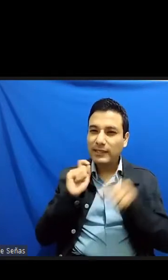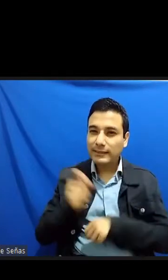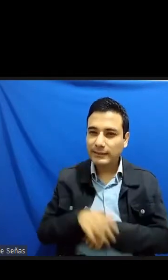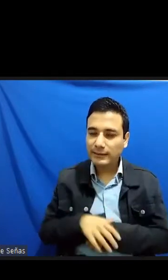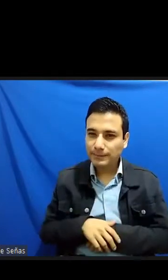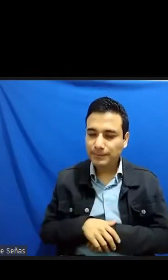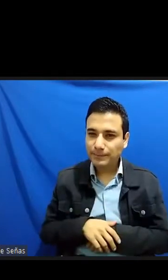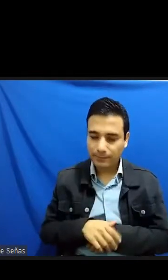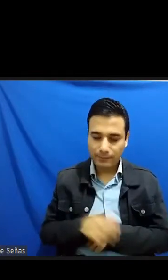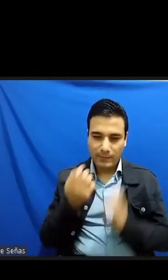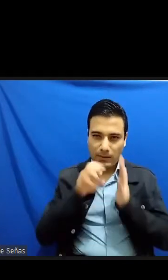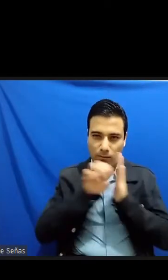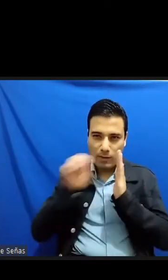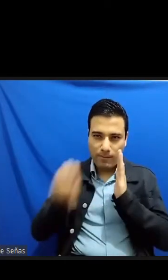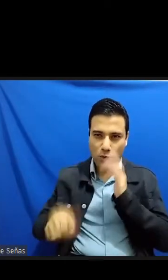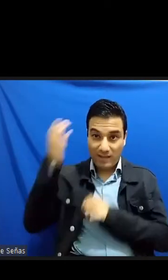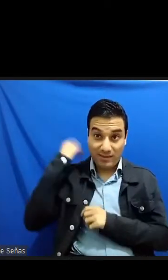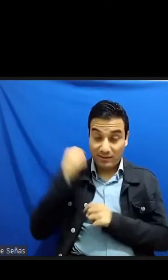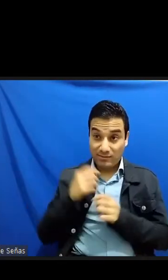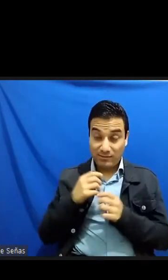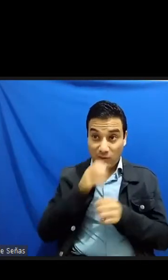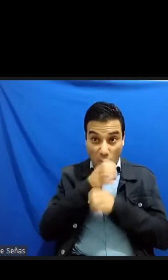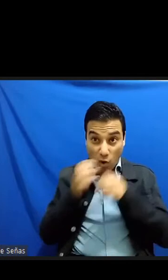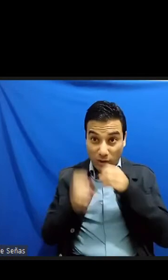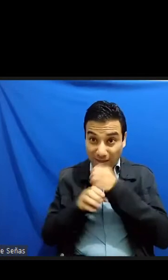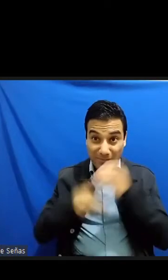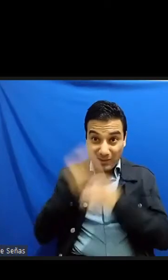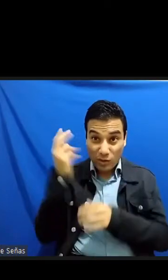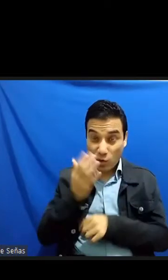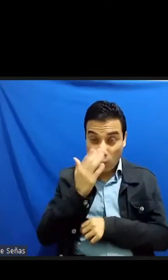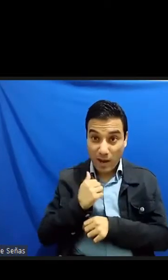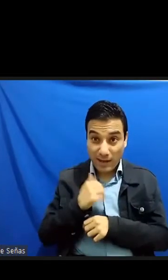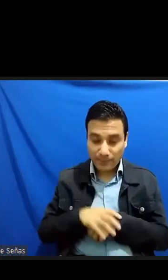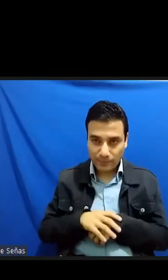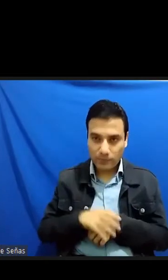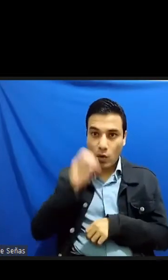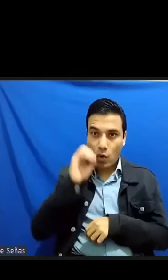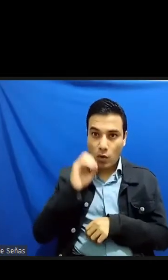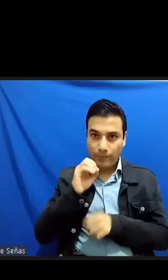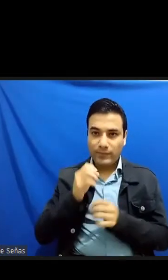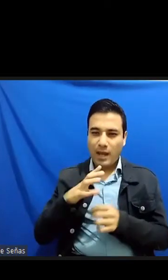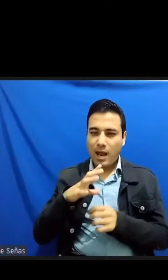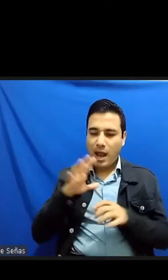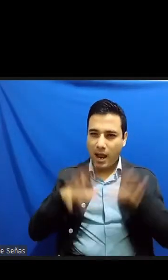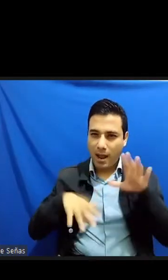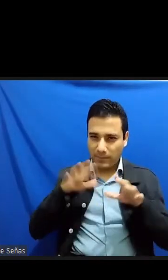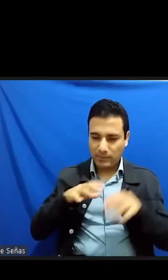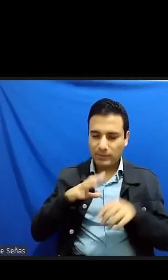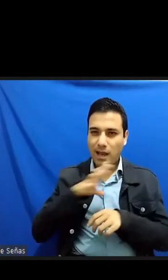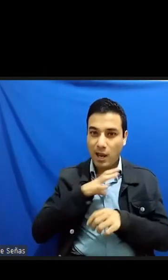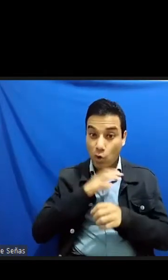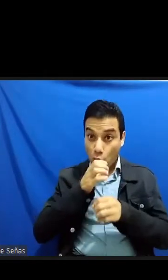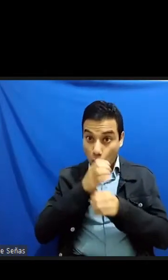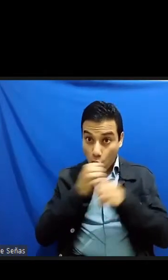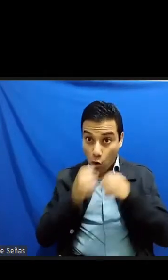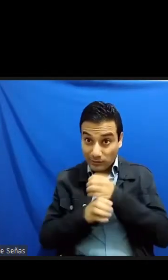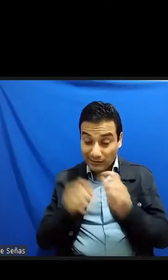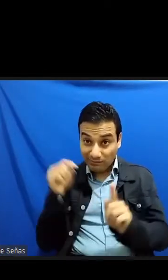donde nunca hubo nada y el vacío que deja algo que alguna vez no lo estuvo